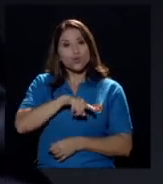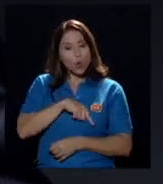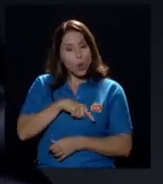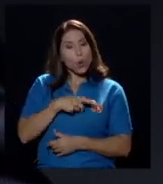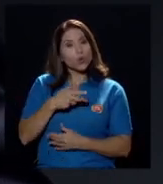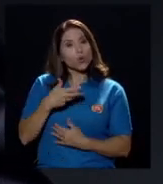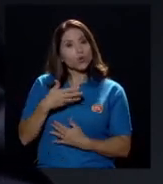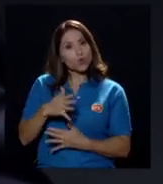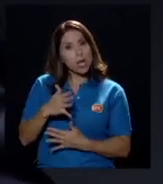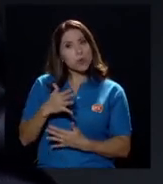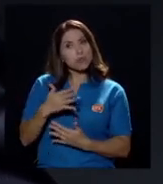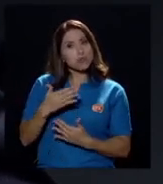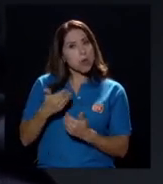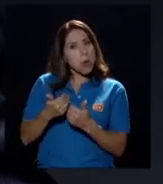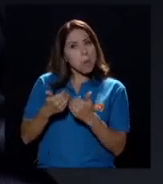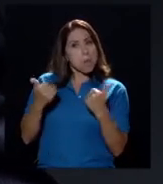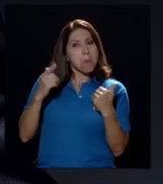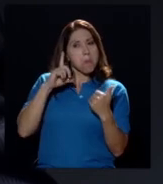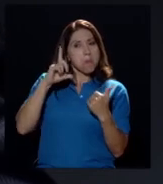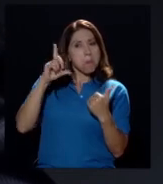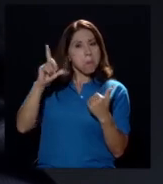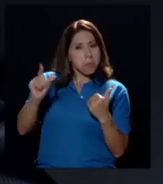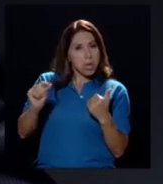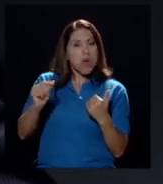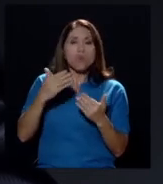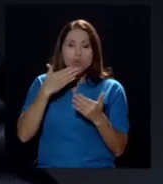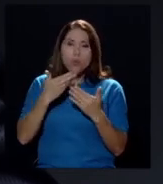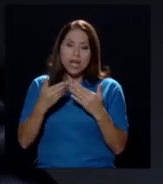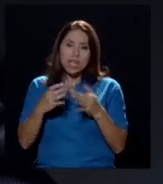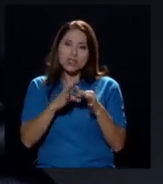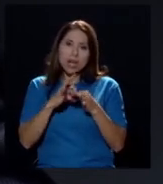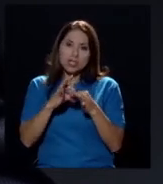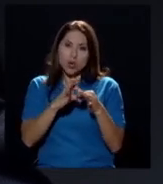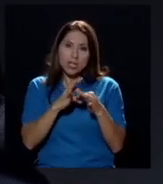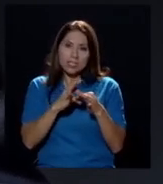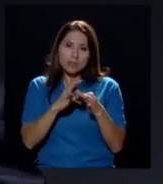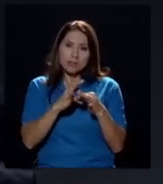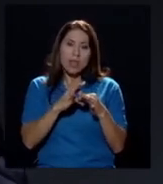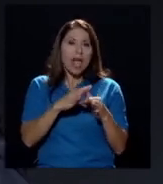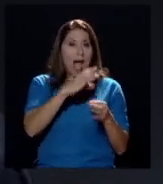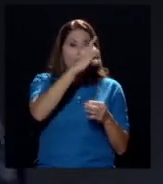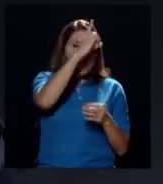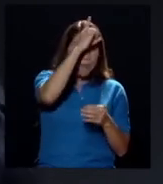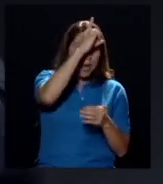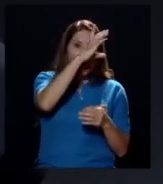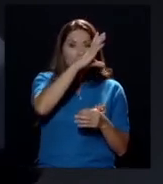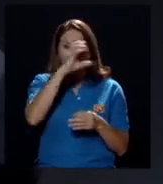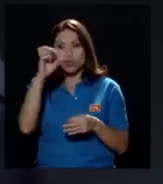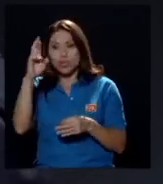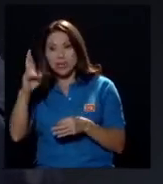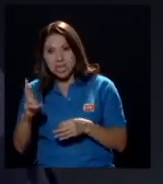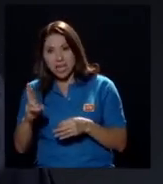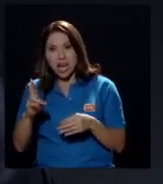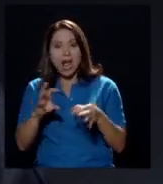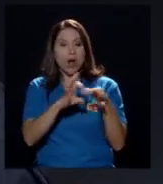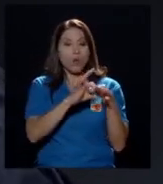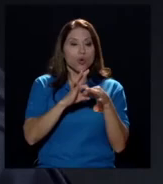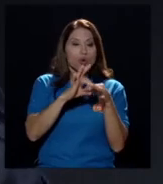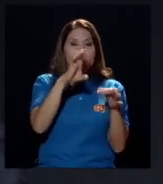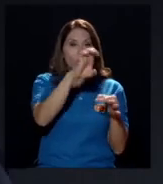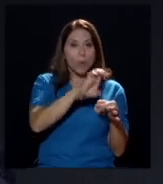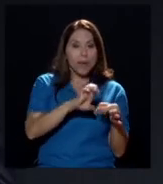muy buenas relaciones tanto Alemania con Costa Rica como la Unión Europea con Costa Rica porque coincidimos